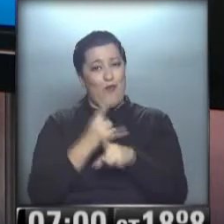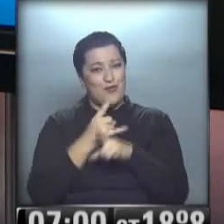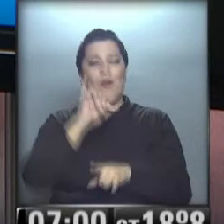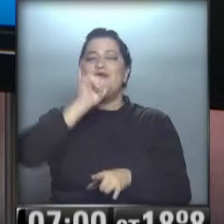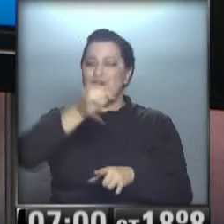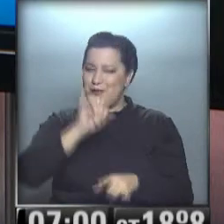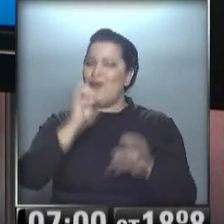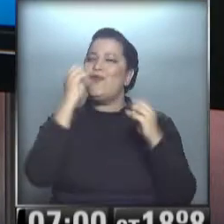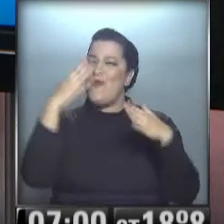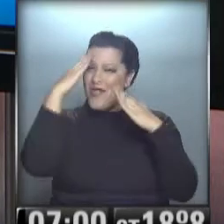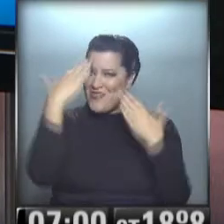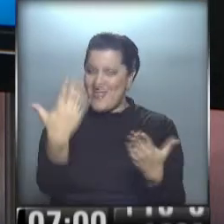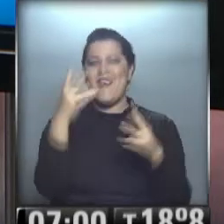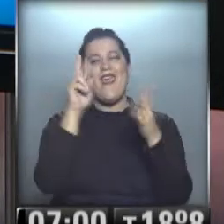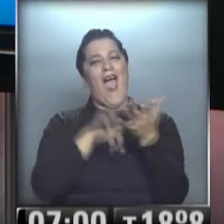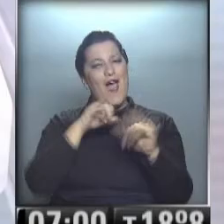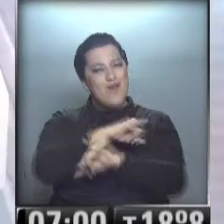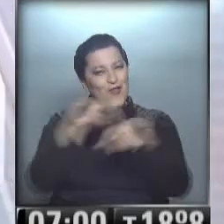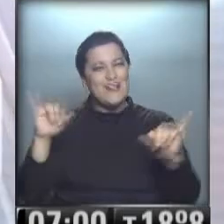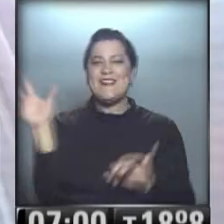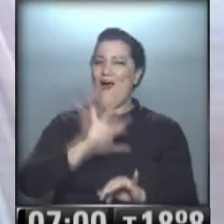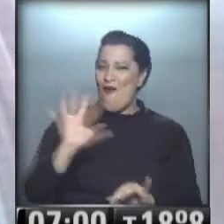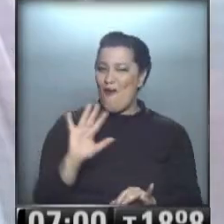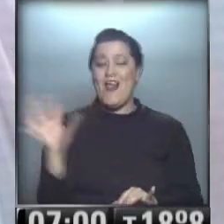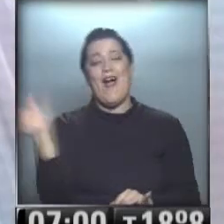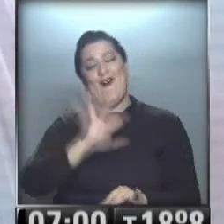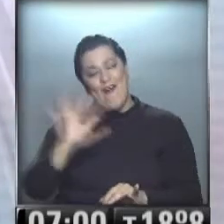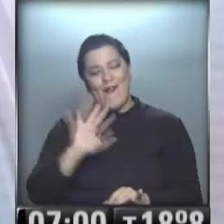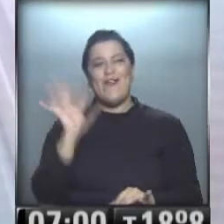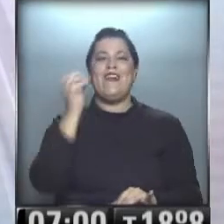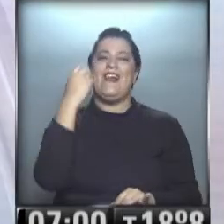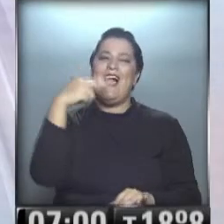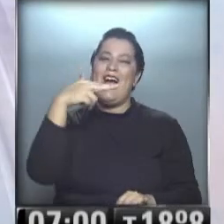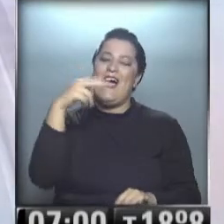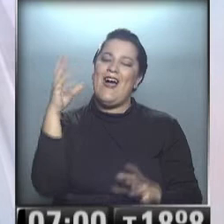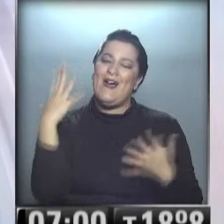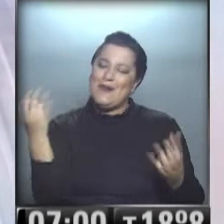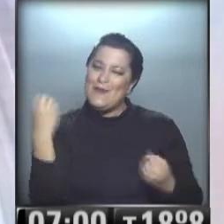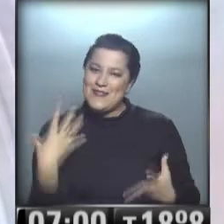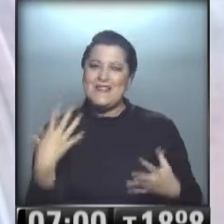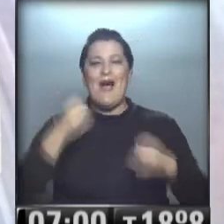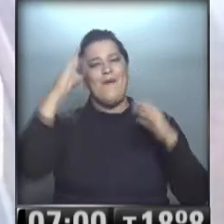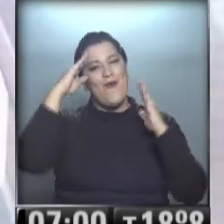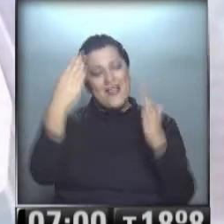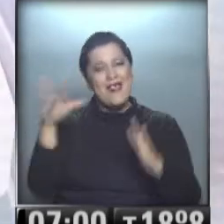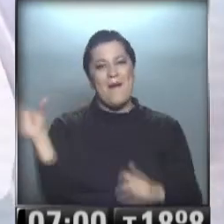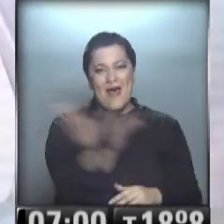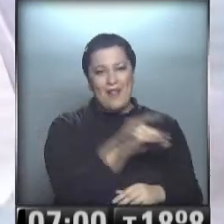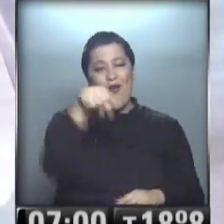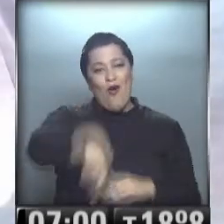Buen día, las noticias. Hola. Hola, Nadia. Hola, Cari. Muy buen día para todos en esta mañana